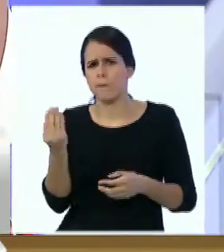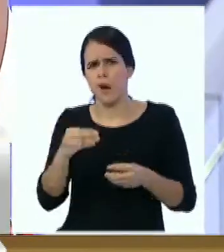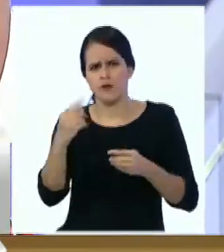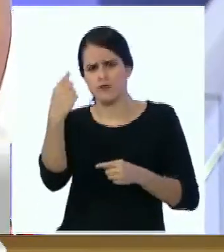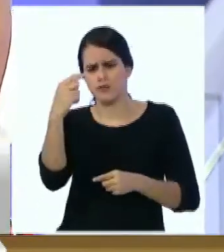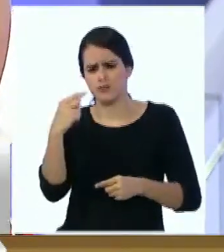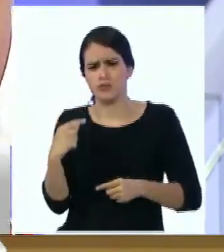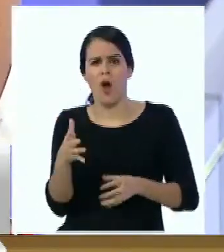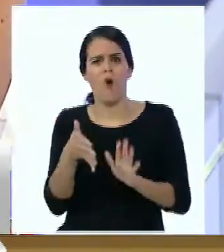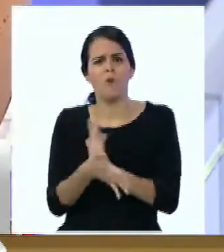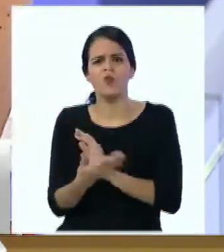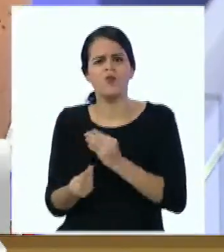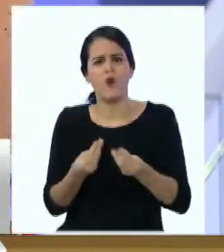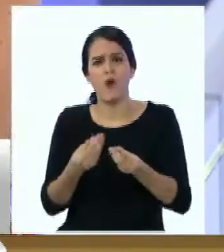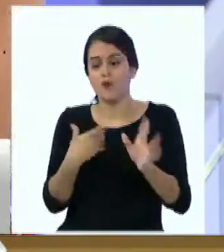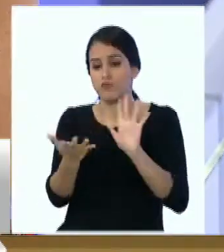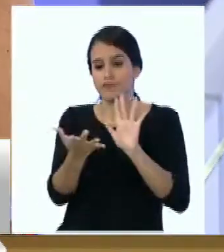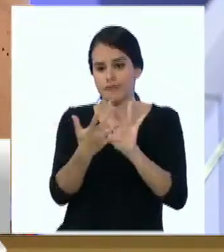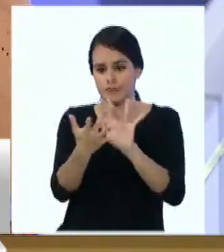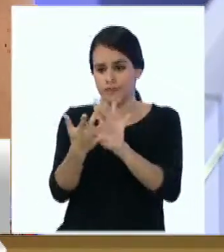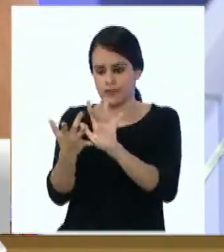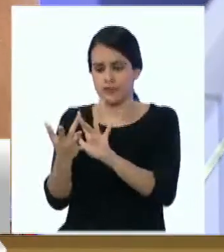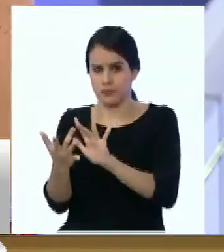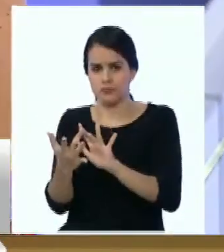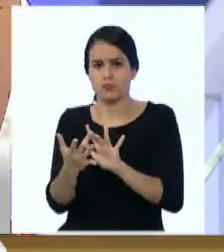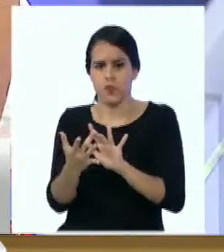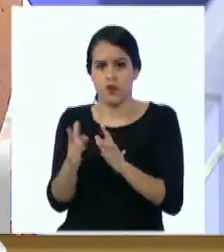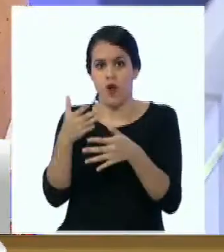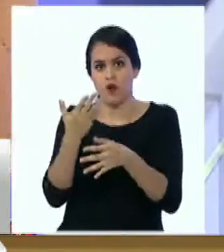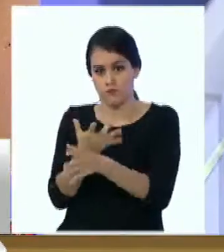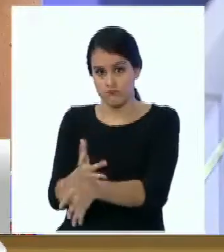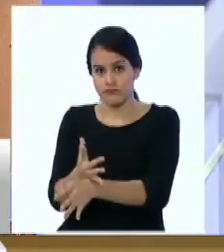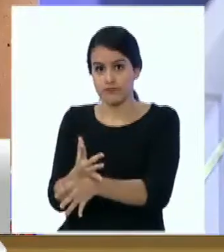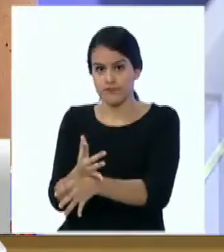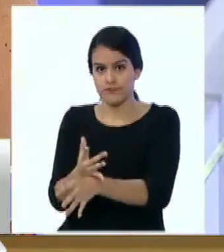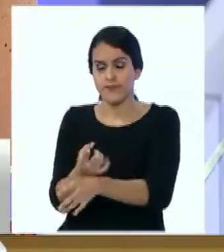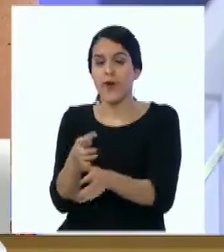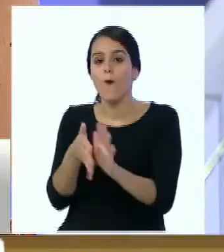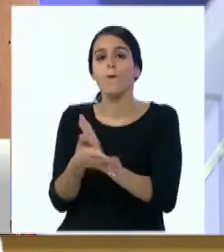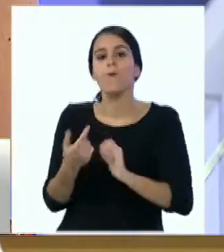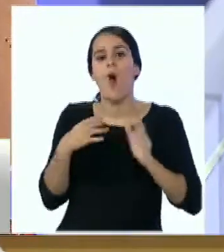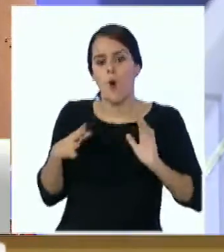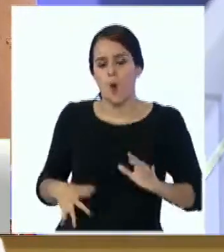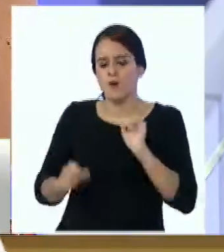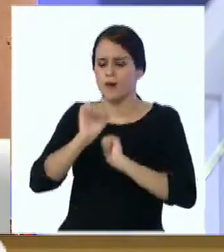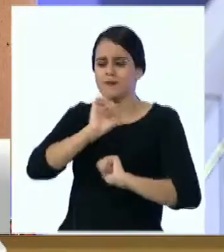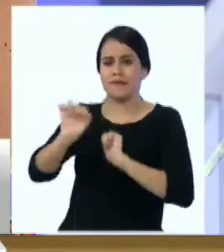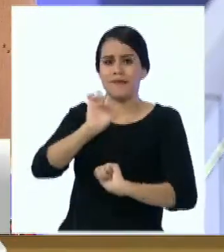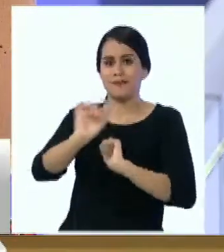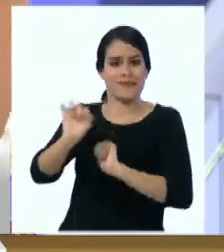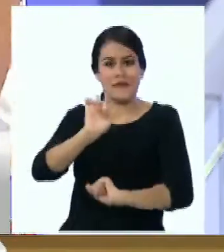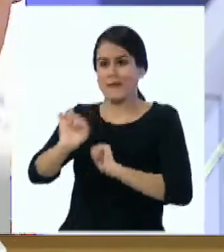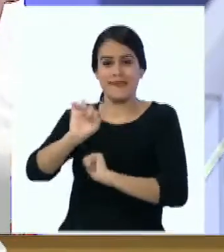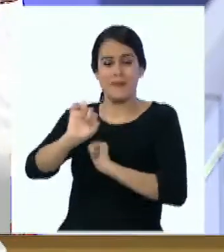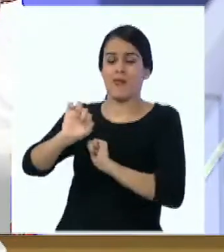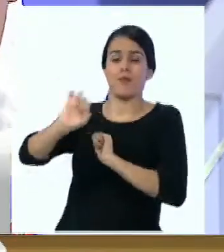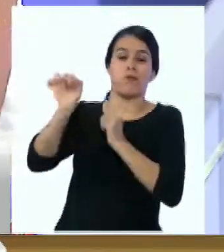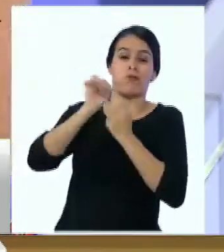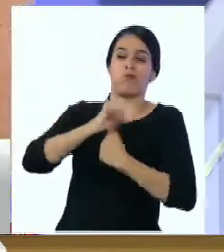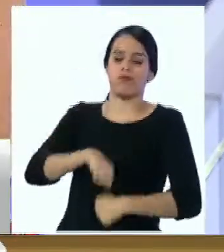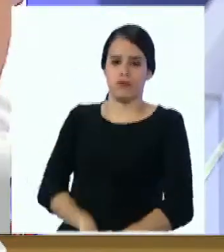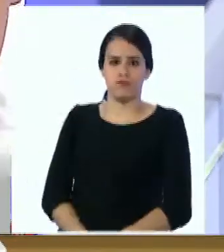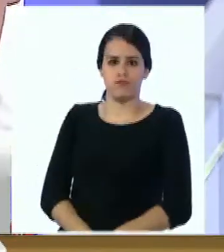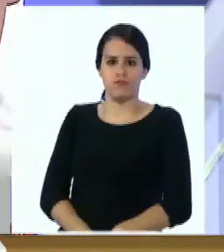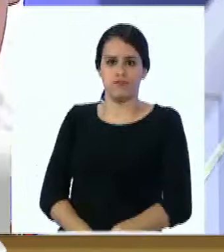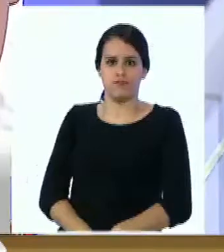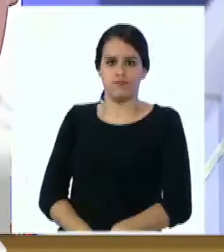contactos sexuales donde aunque el sistema inmunológico trate de montar una respuesta de ataque no es suficiente y termina ganando